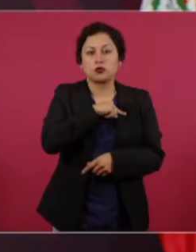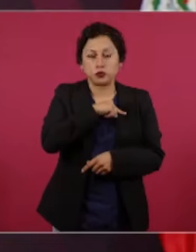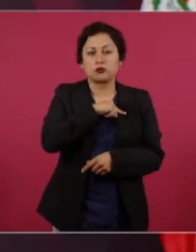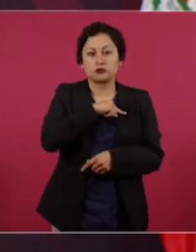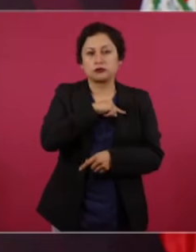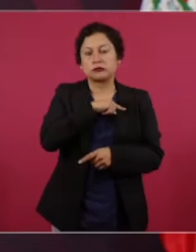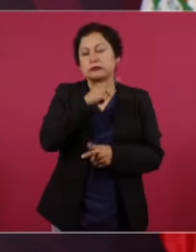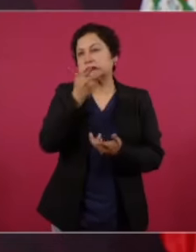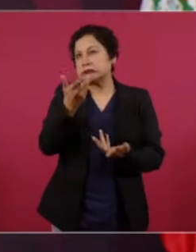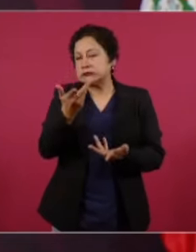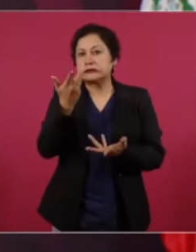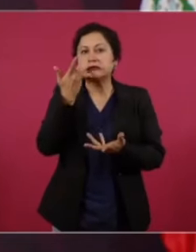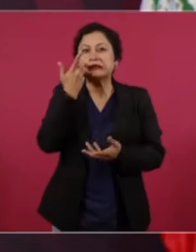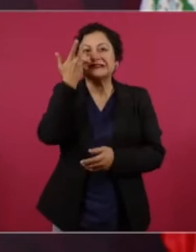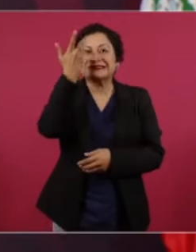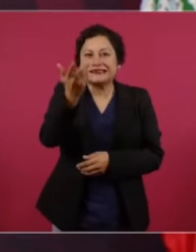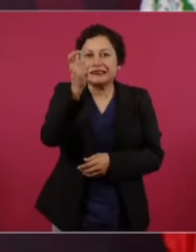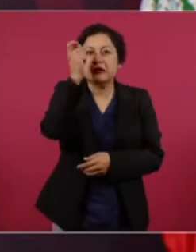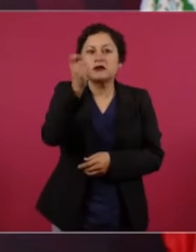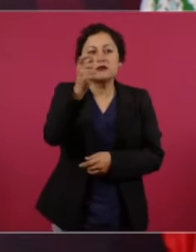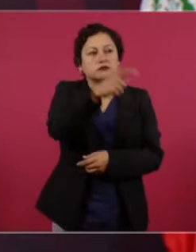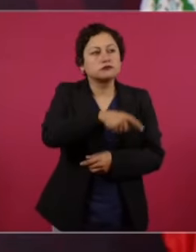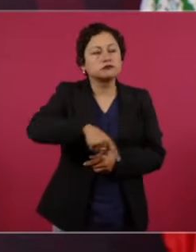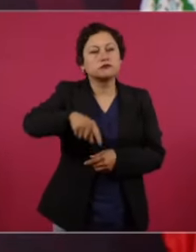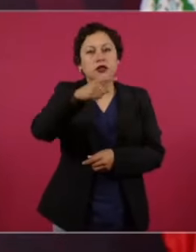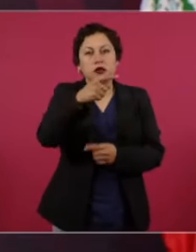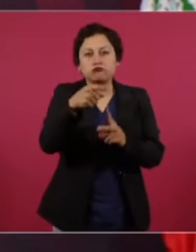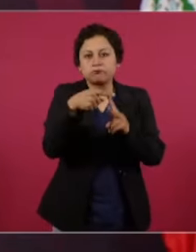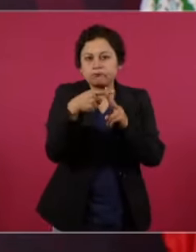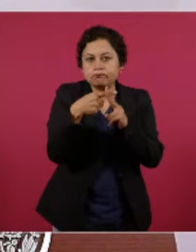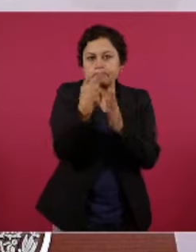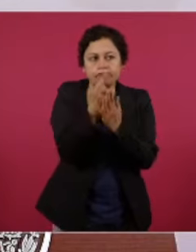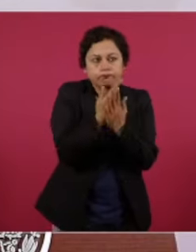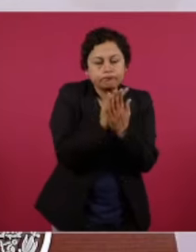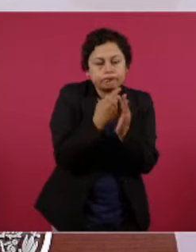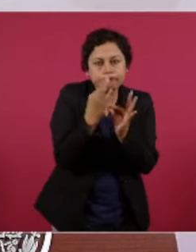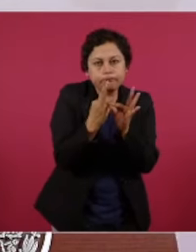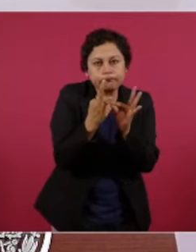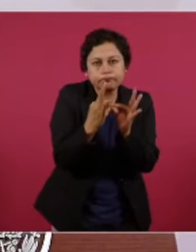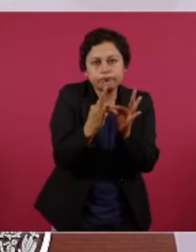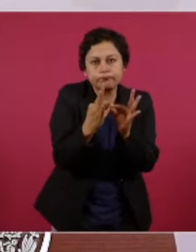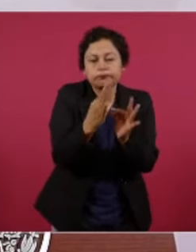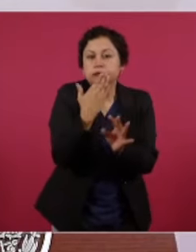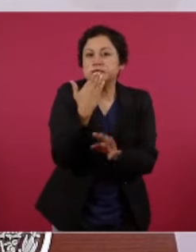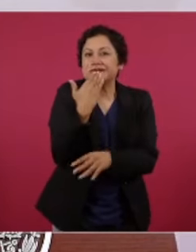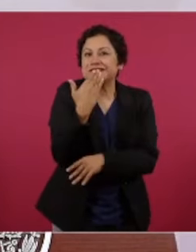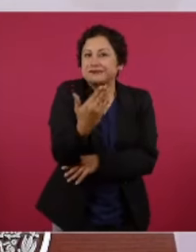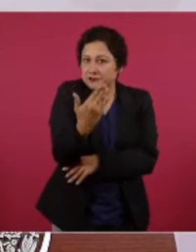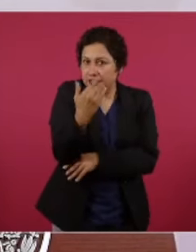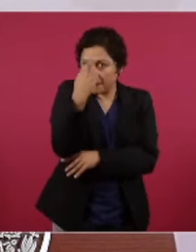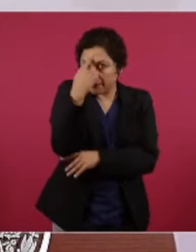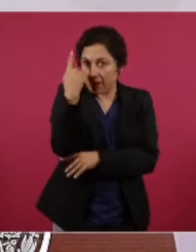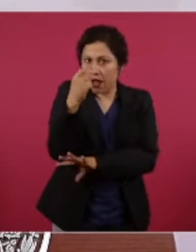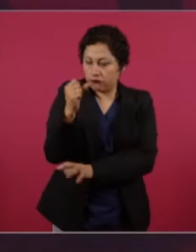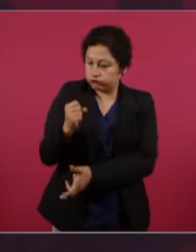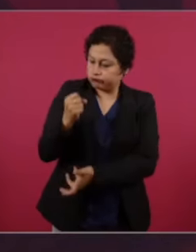unas finanzas sanas y dejar presupuesto para finalizar el año